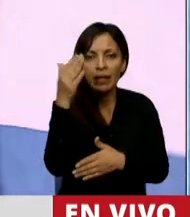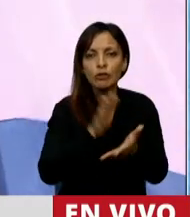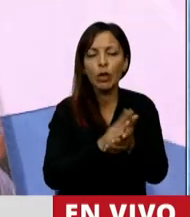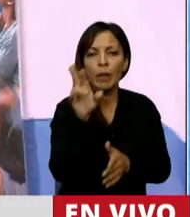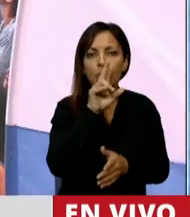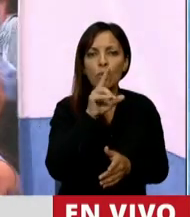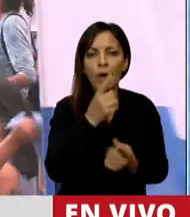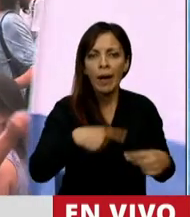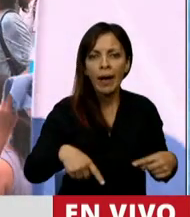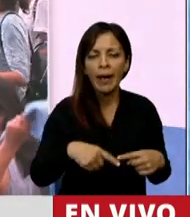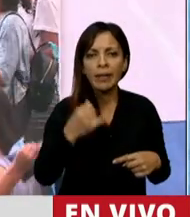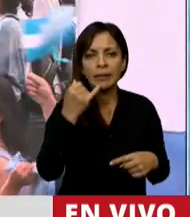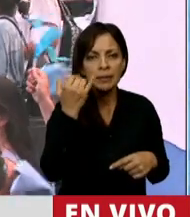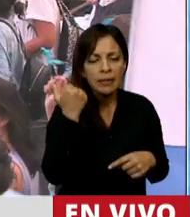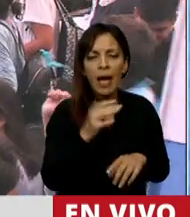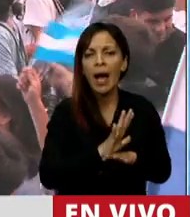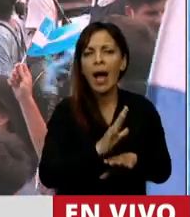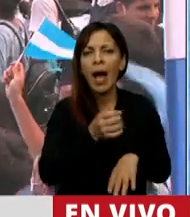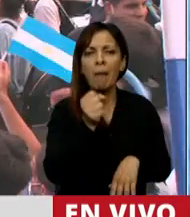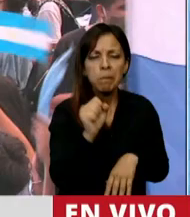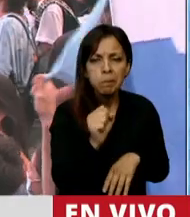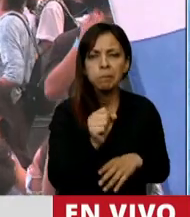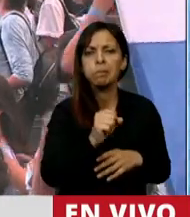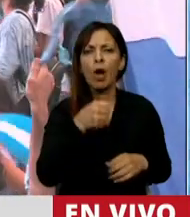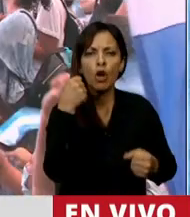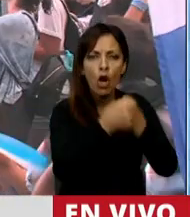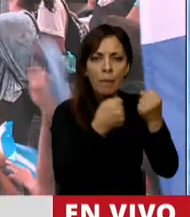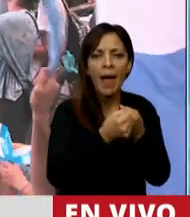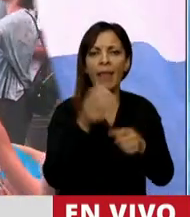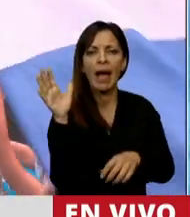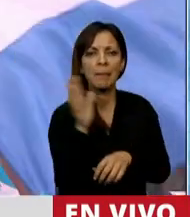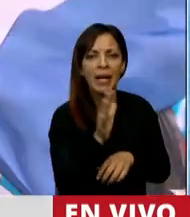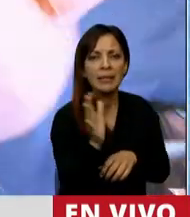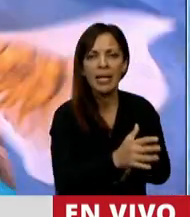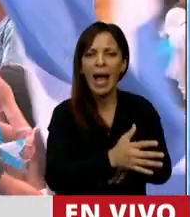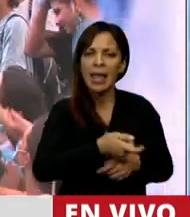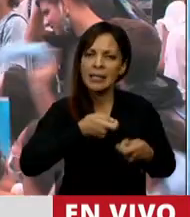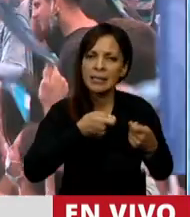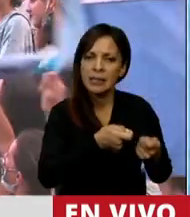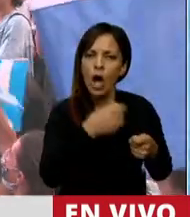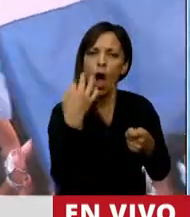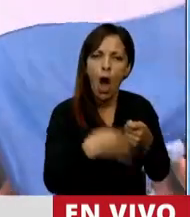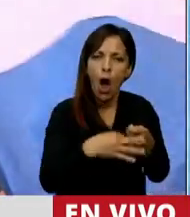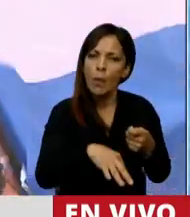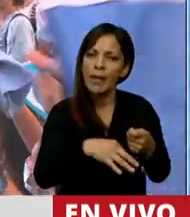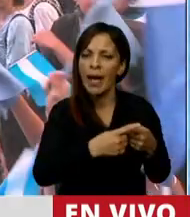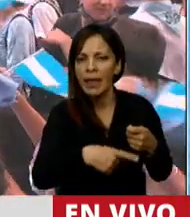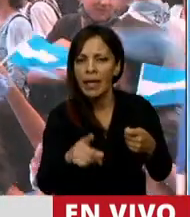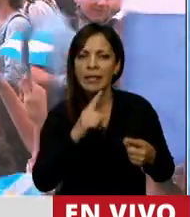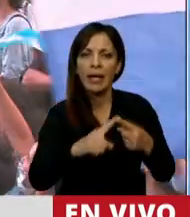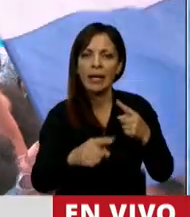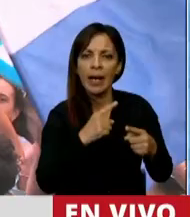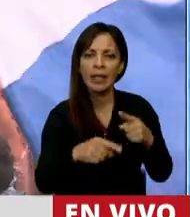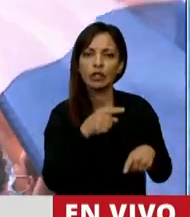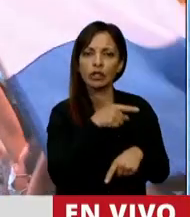mujeres que han sido golpeadas, amenazadas, obligadas a tener relaciones con su hijo